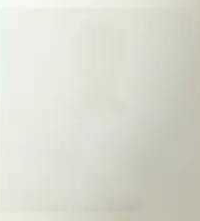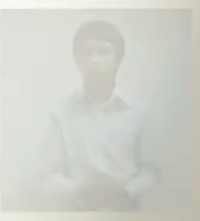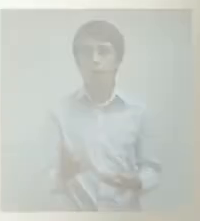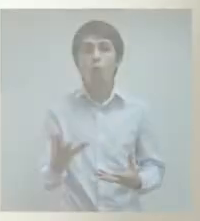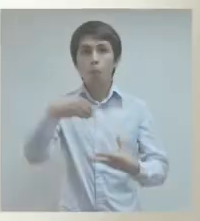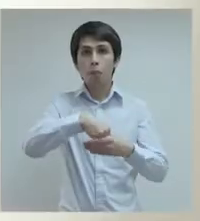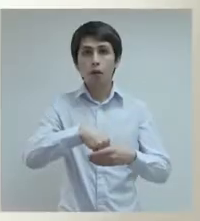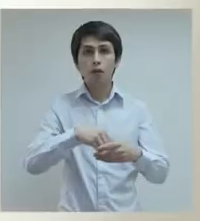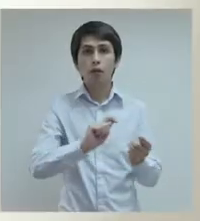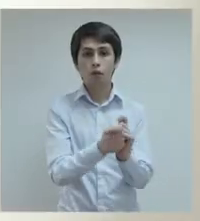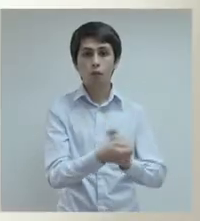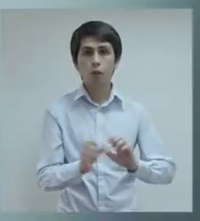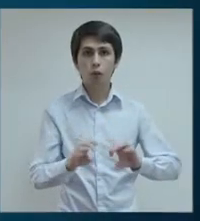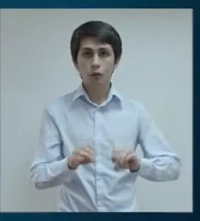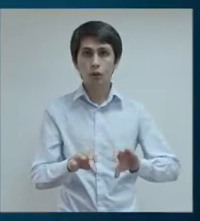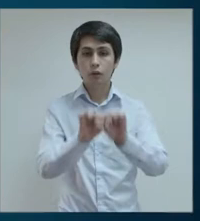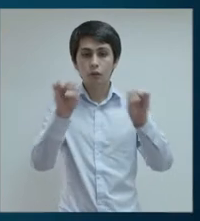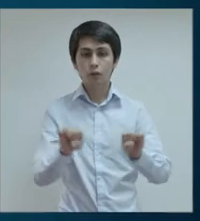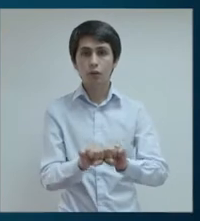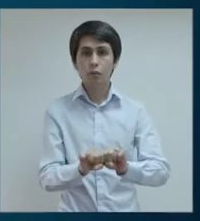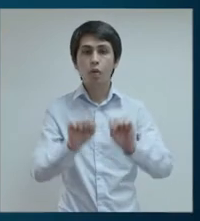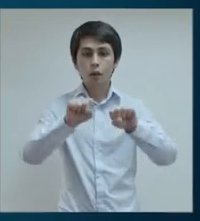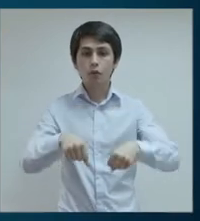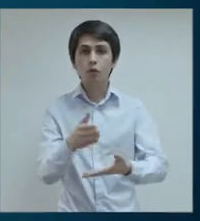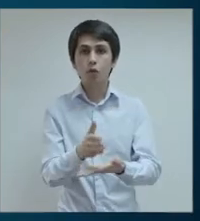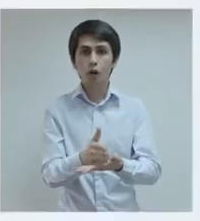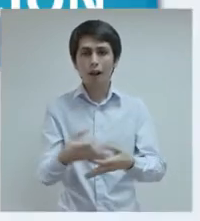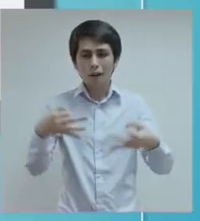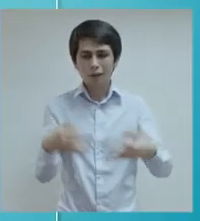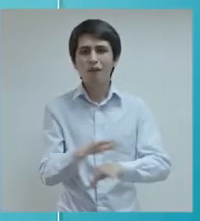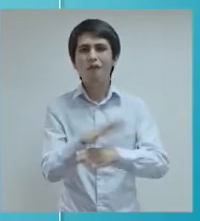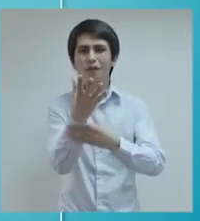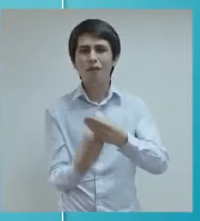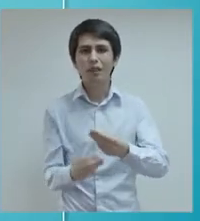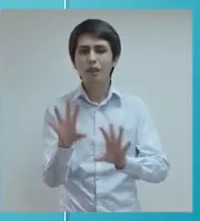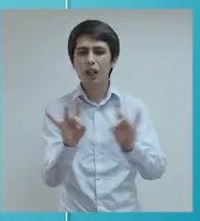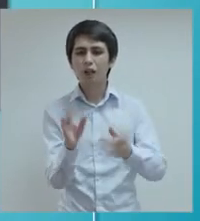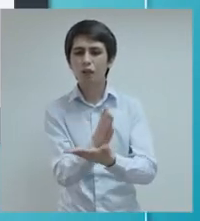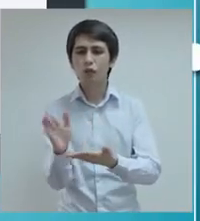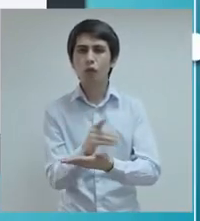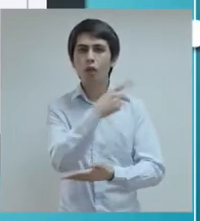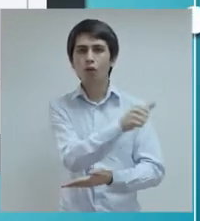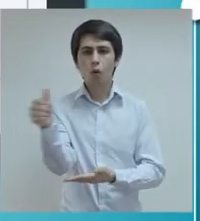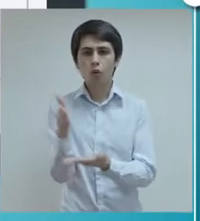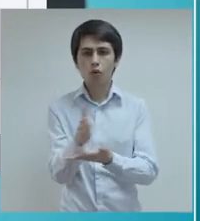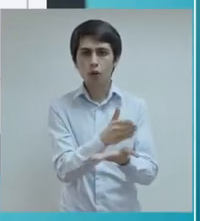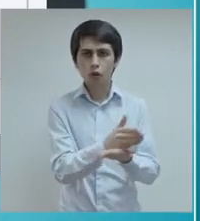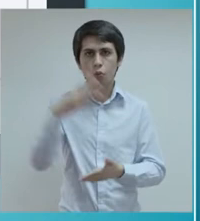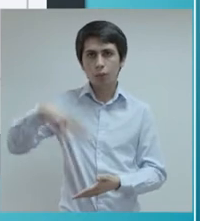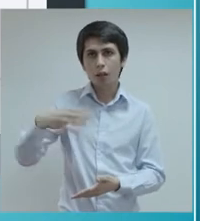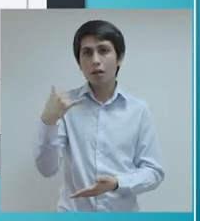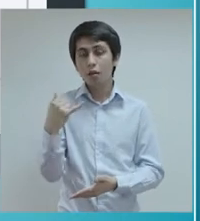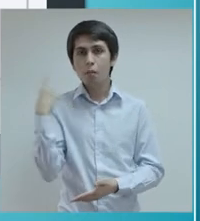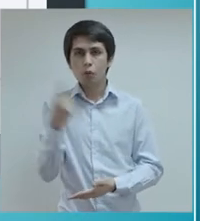Como parte de la reforma educacional, el sistema de admisión escolar garantiza el fin de la selección en todos los establecimientos municipales